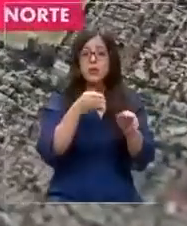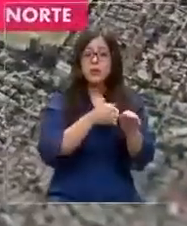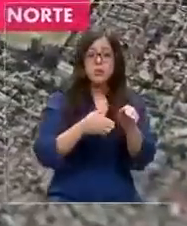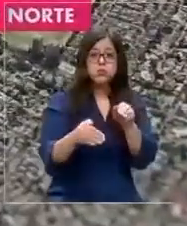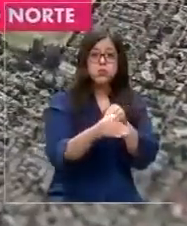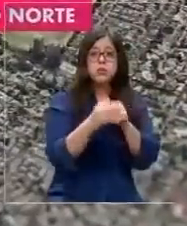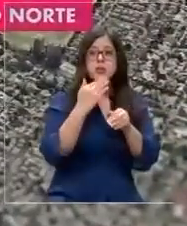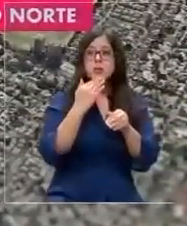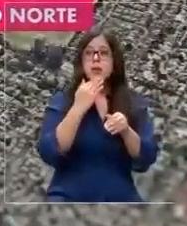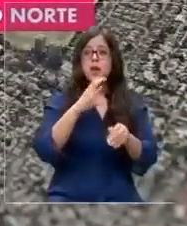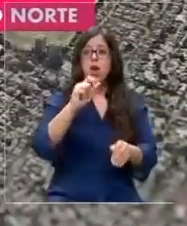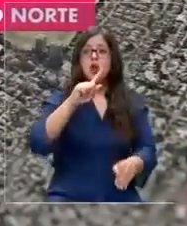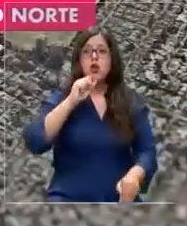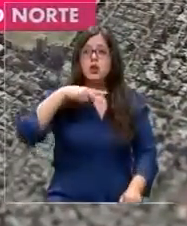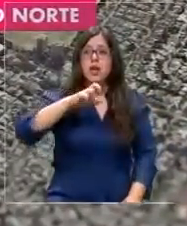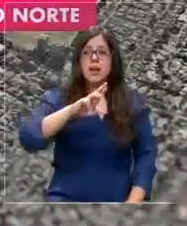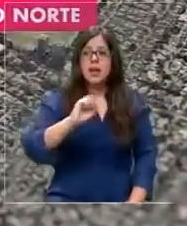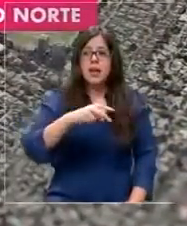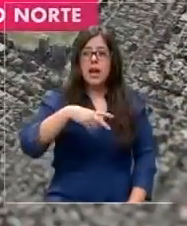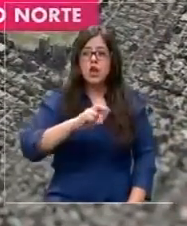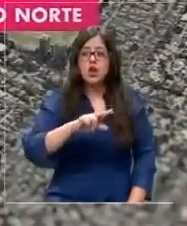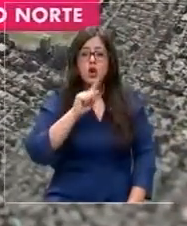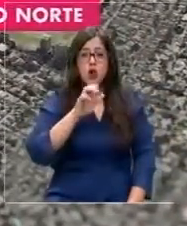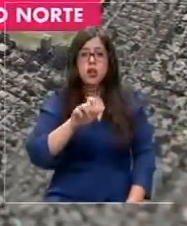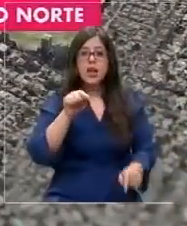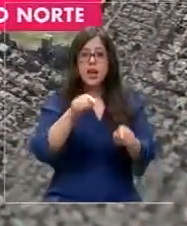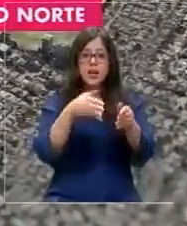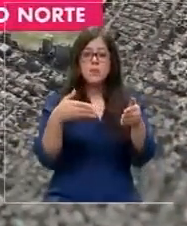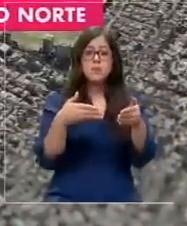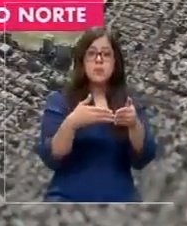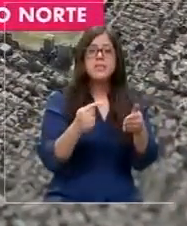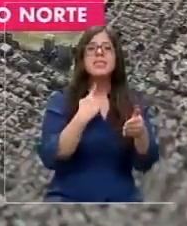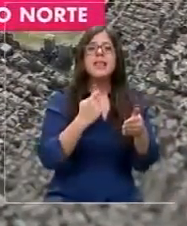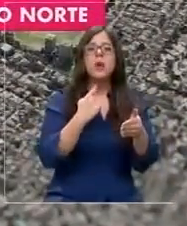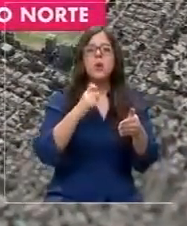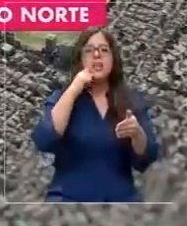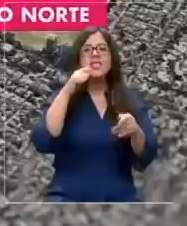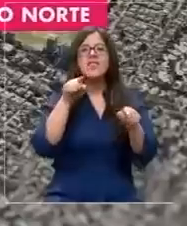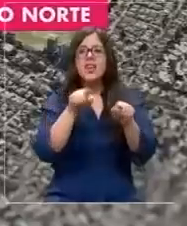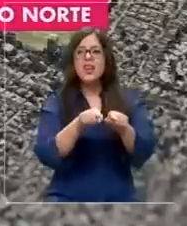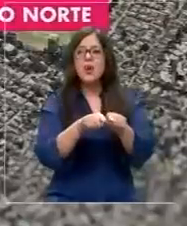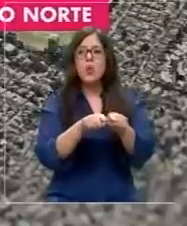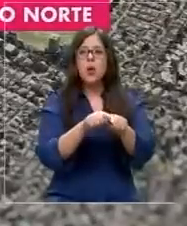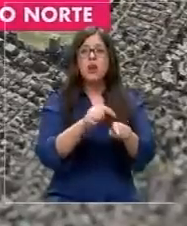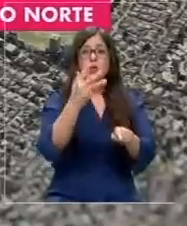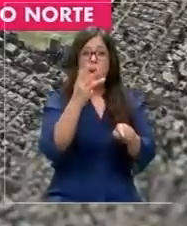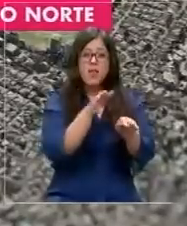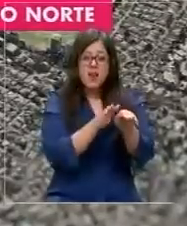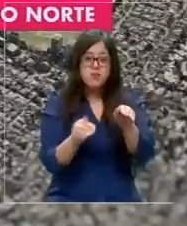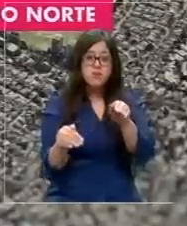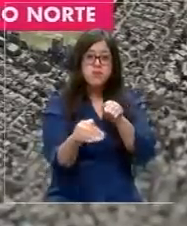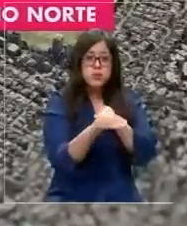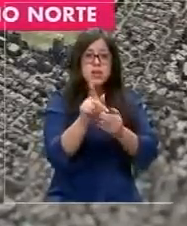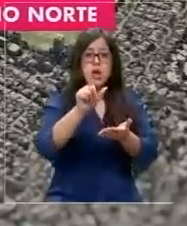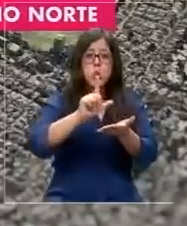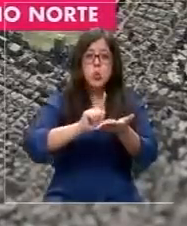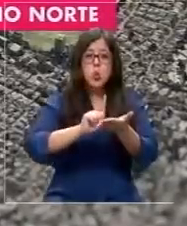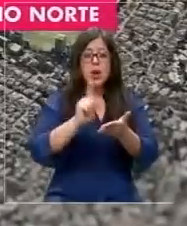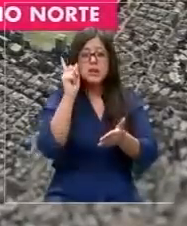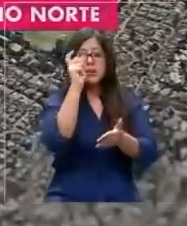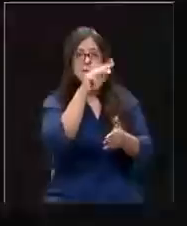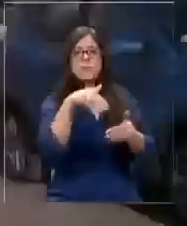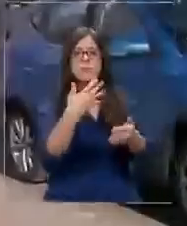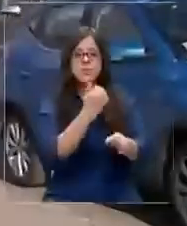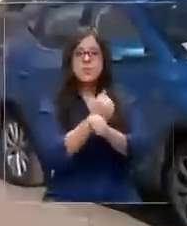entre Costanera Norte y el nudo de Quilicura. Nueve encerronas lo sitúan como uno de estos puntos conflictivos, por ello Carabineros ya está